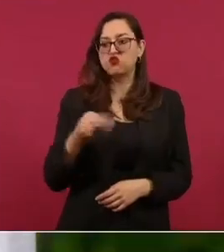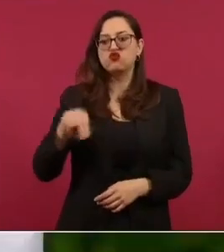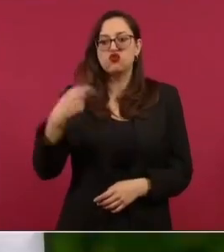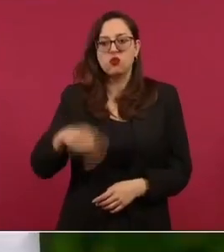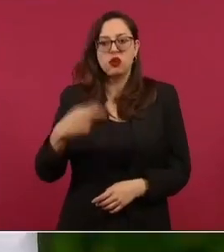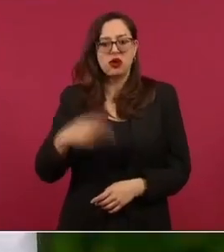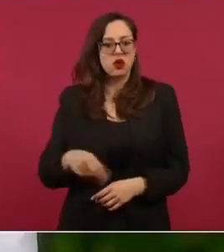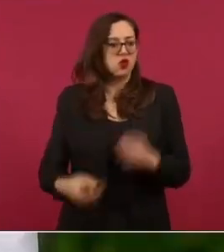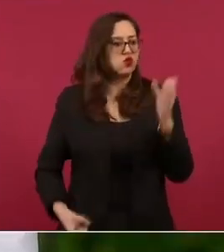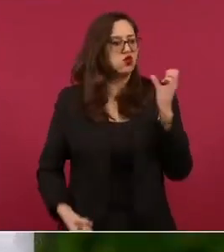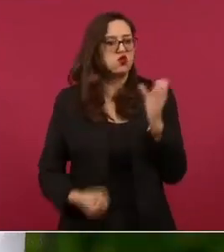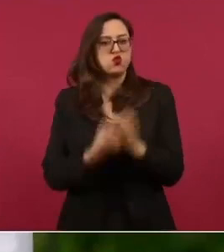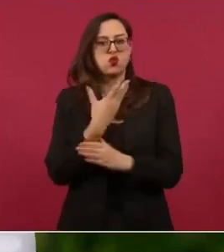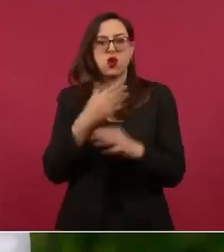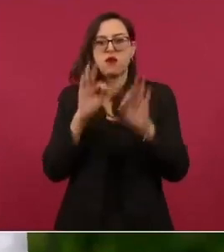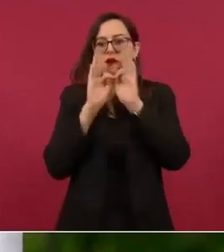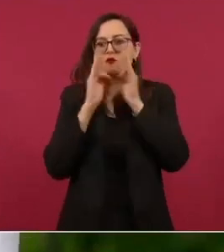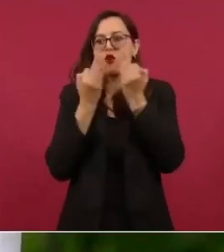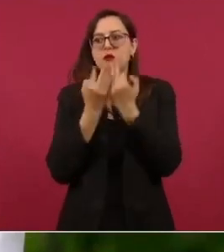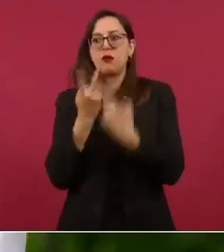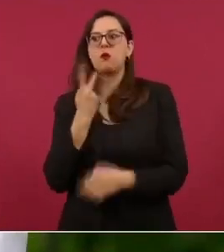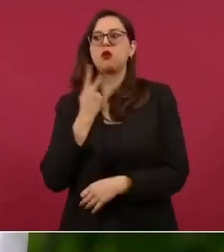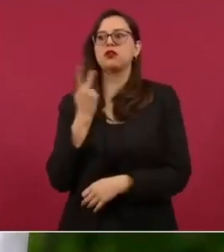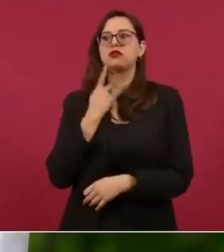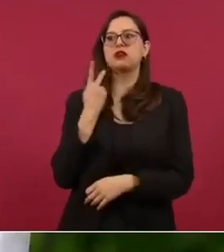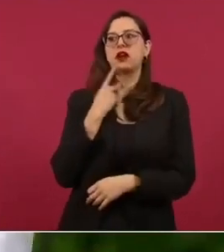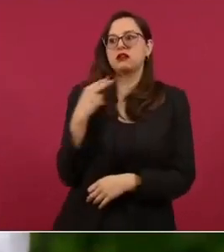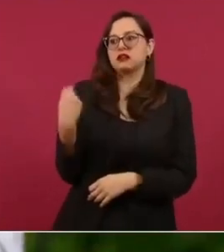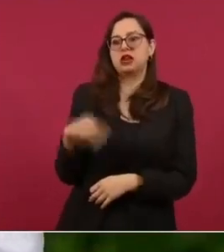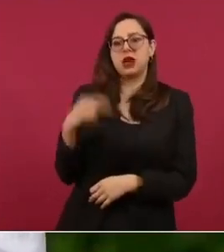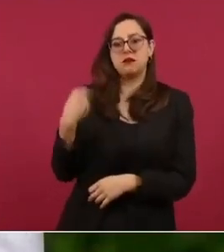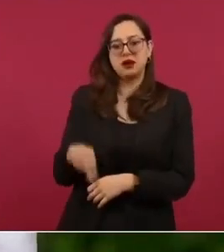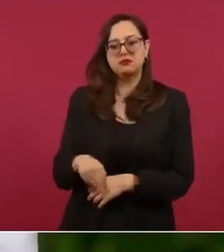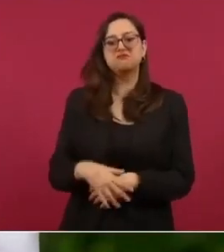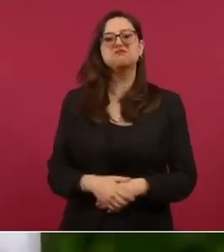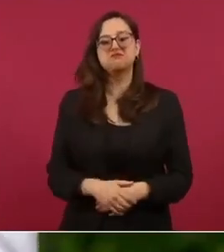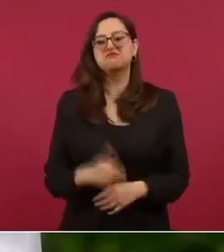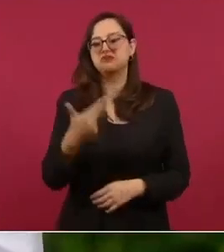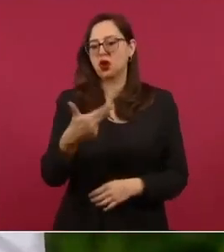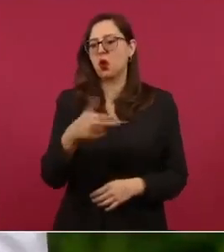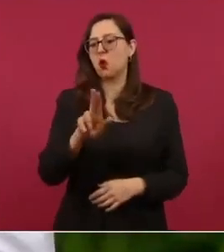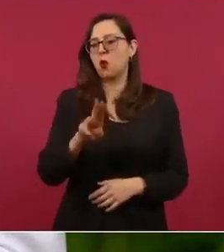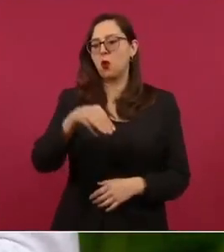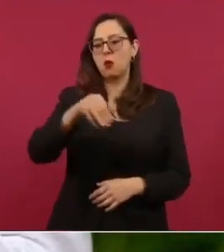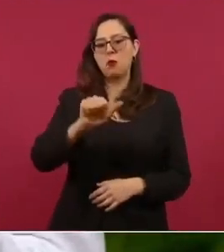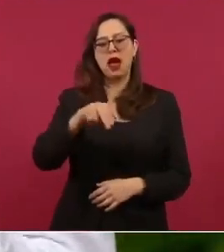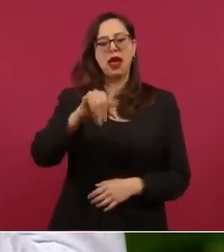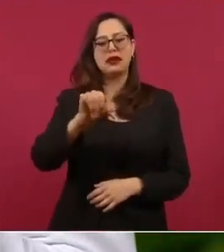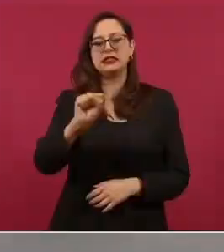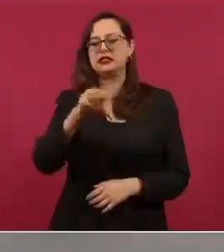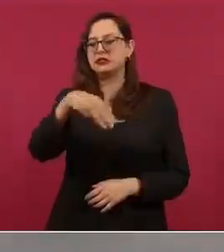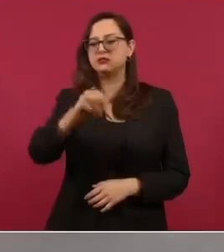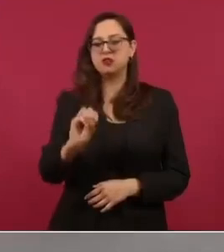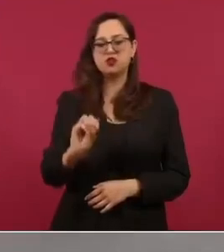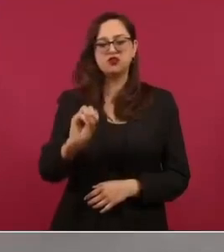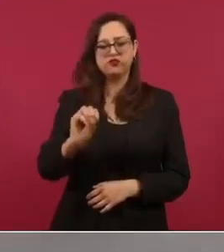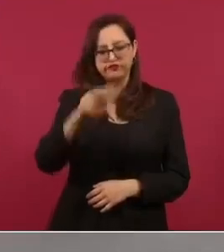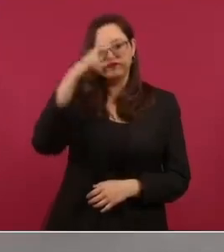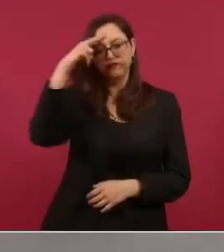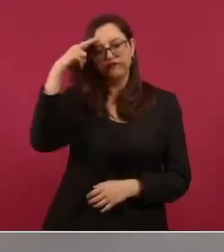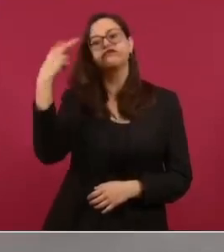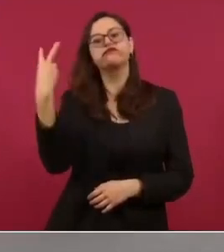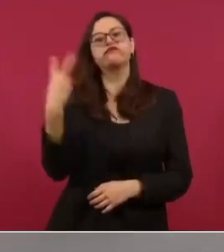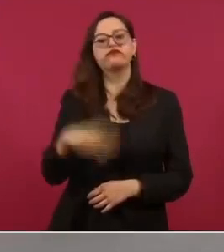un distintivo humanismo mexicano no sólo por la